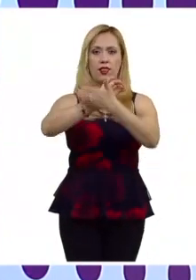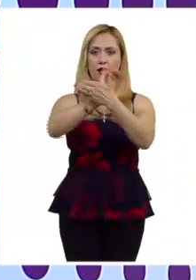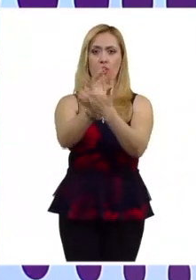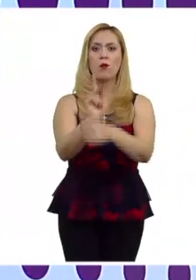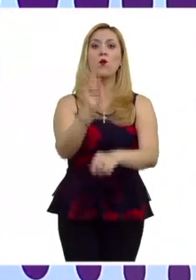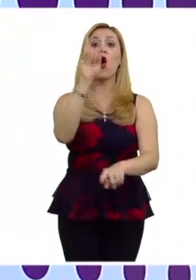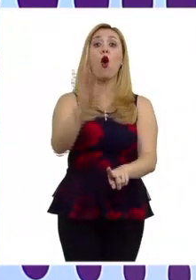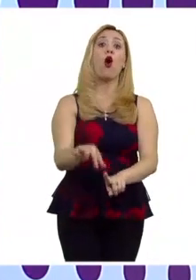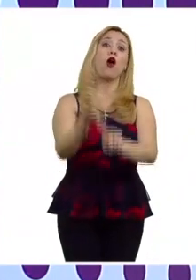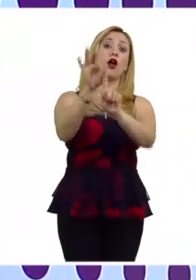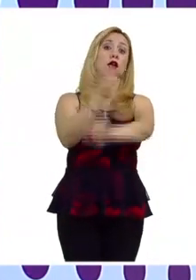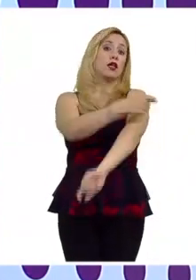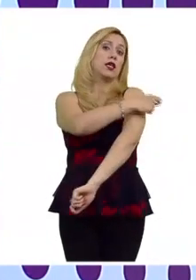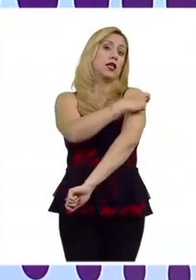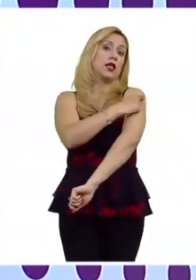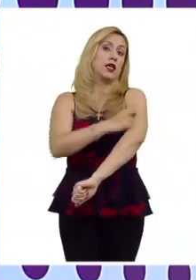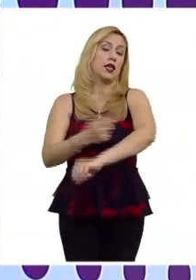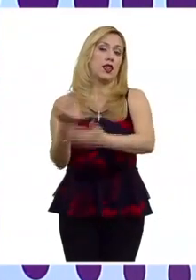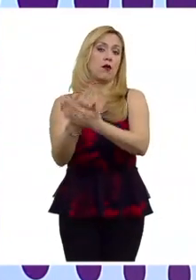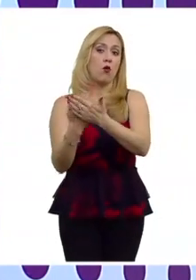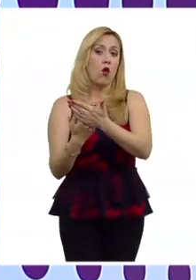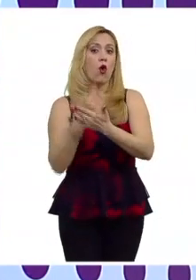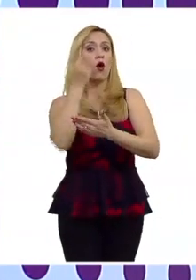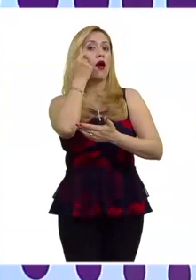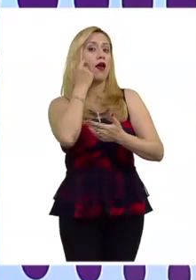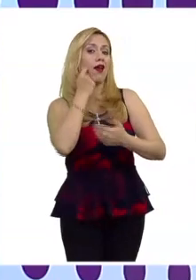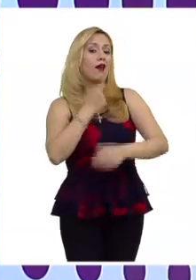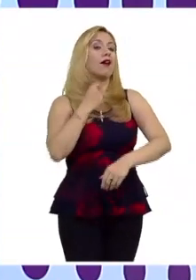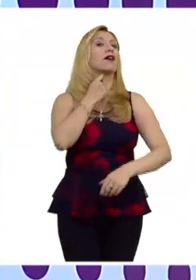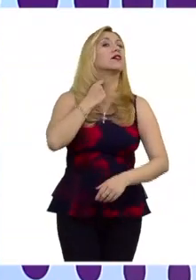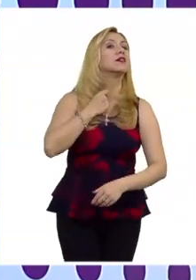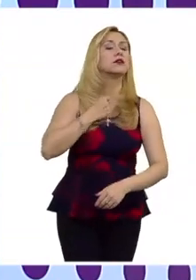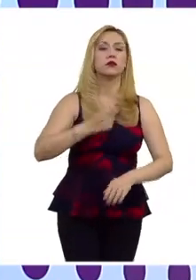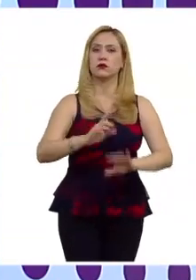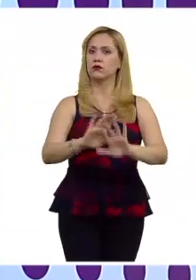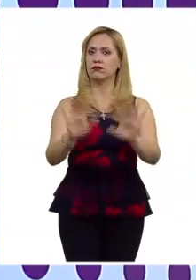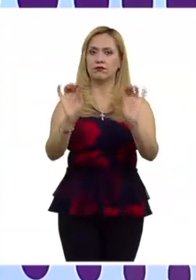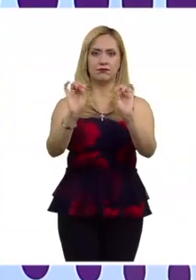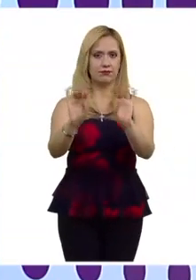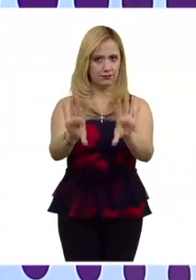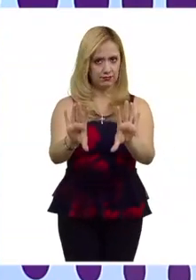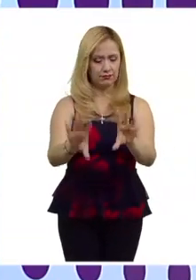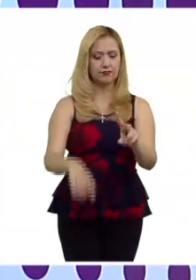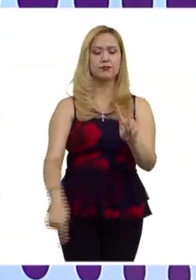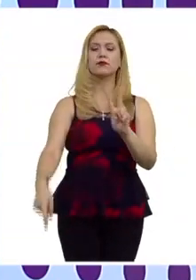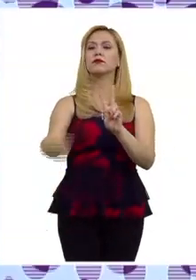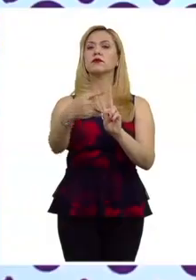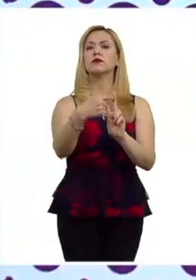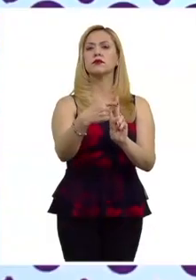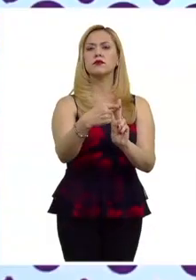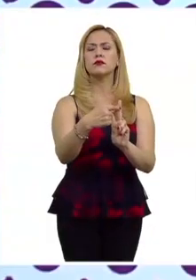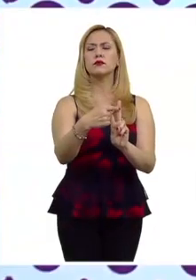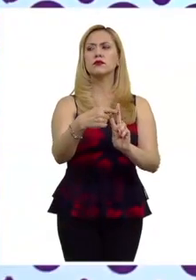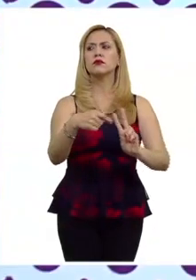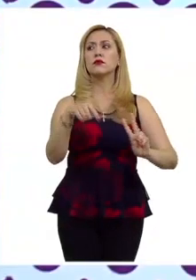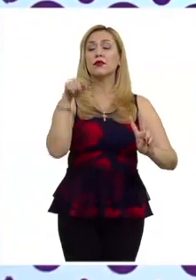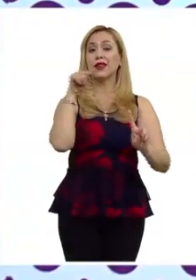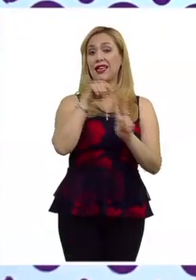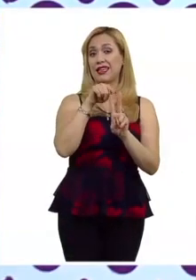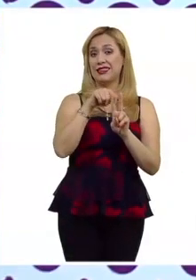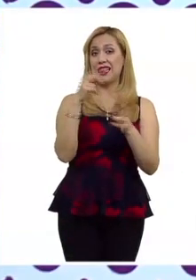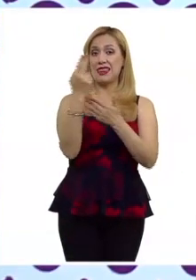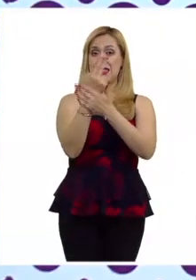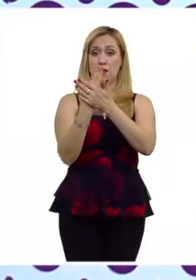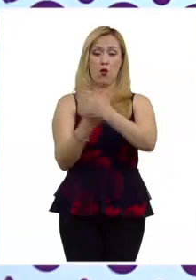y tampoco esto en el ámbito laboral eso es muy importante decirlo dos se entiende que el discurso que ese tatuaje